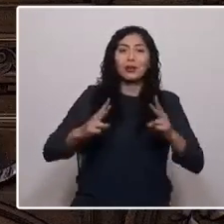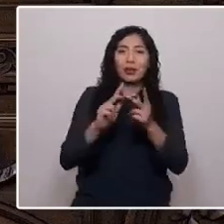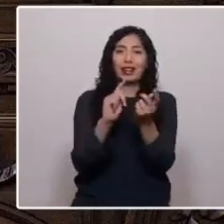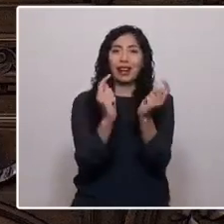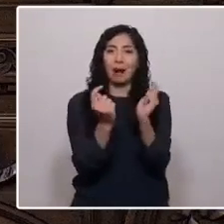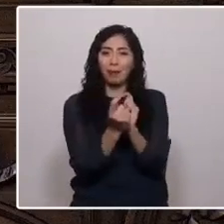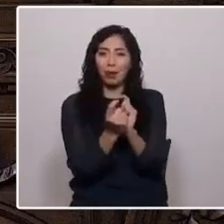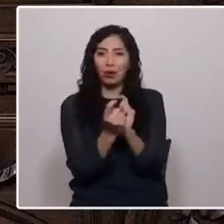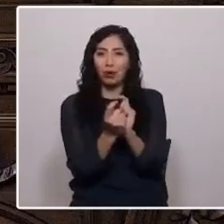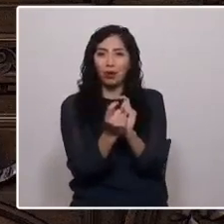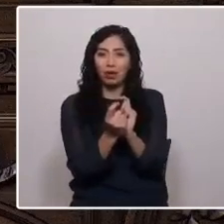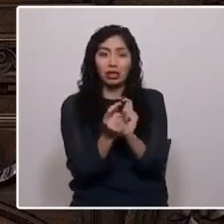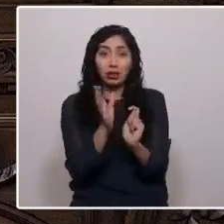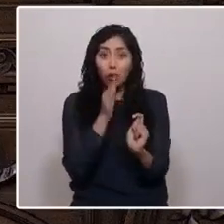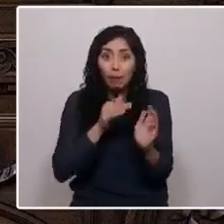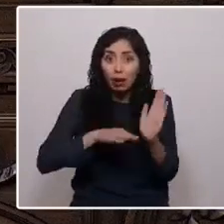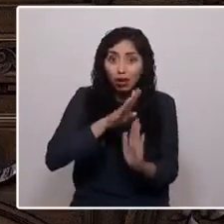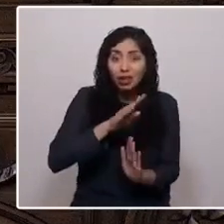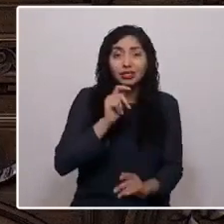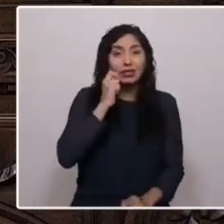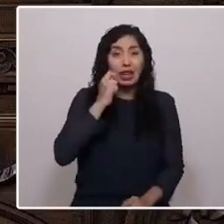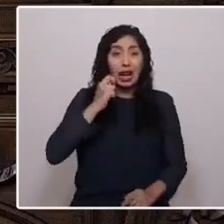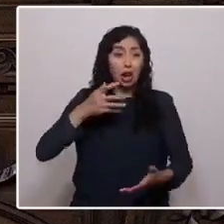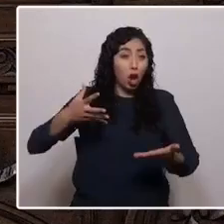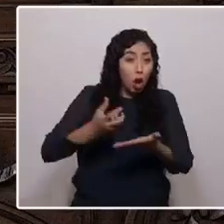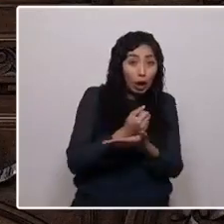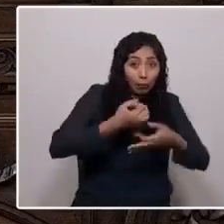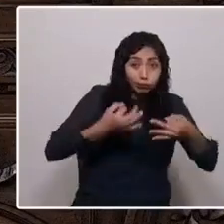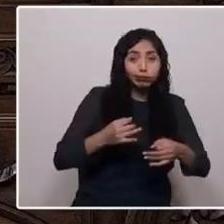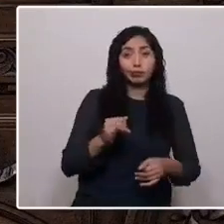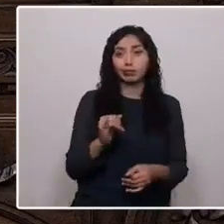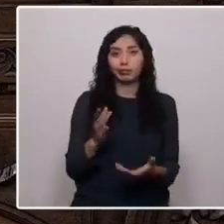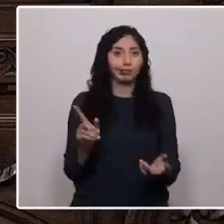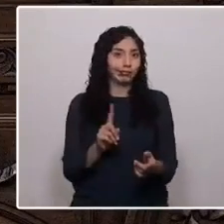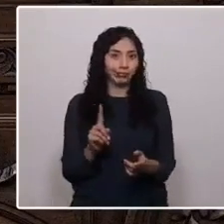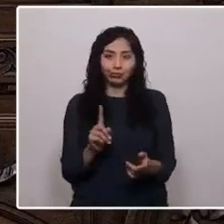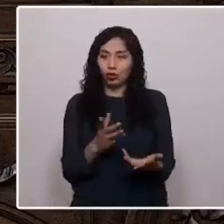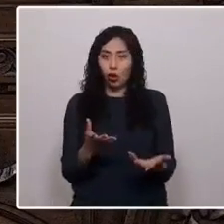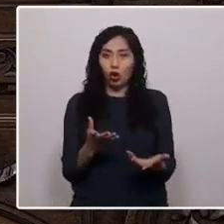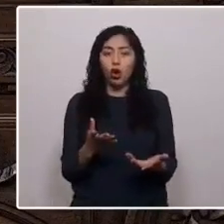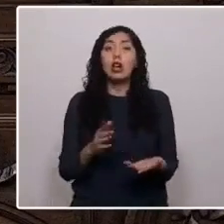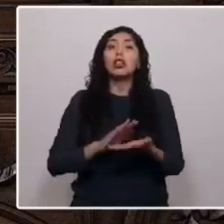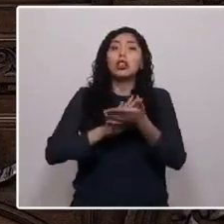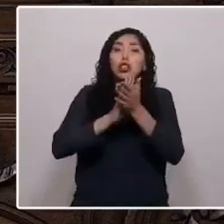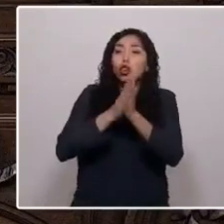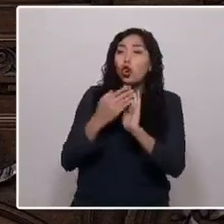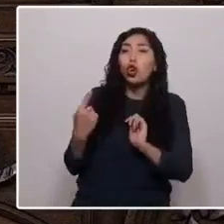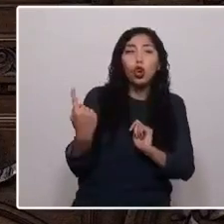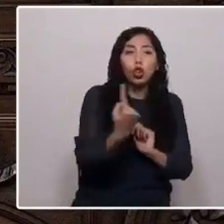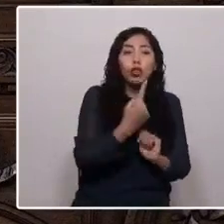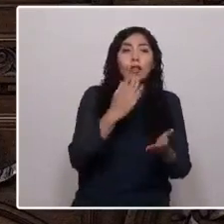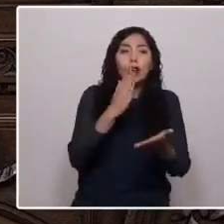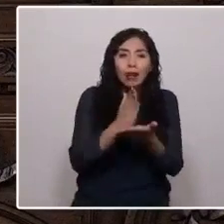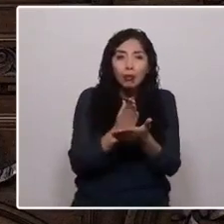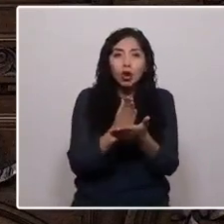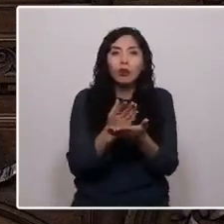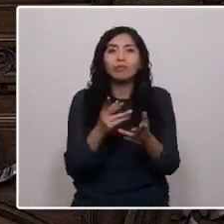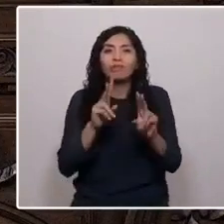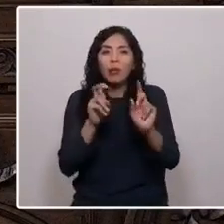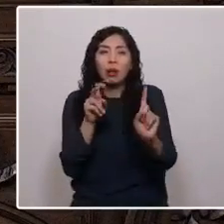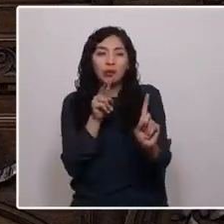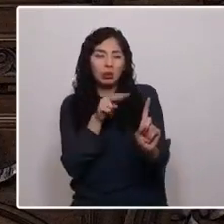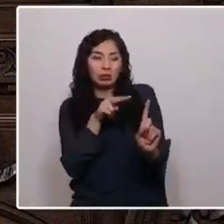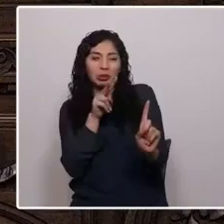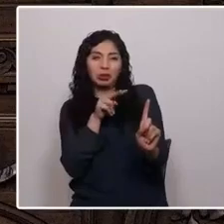está garantizado y dependerá en buena medida de que todos y todas seamos capaces de bajar los prejuicios, de tejer las